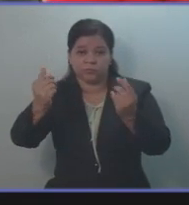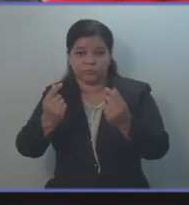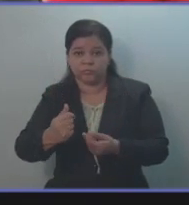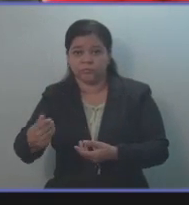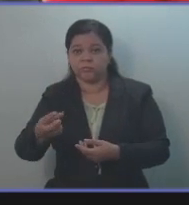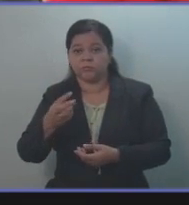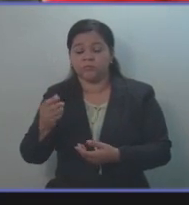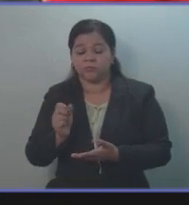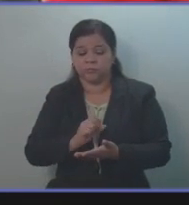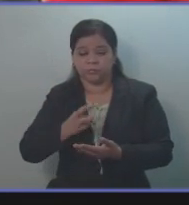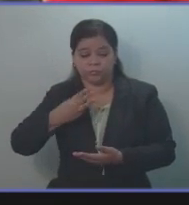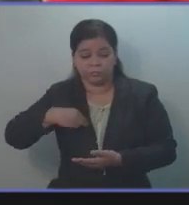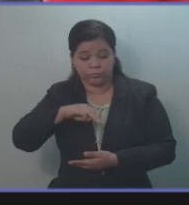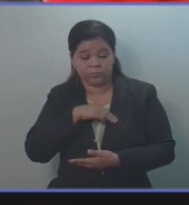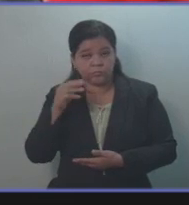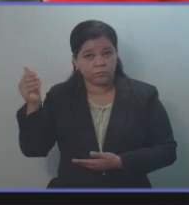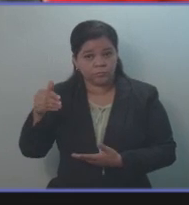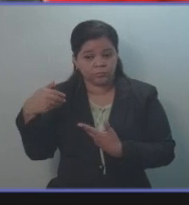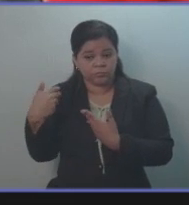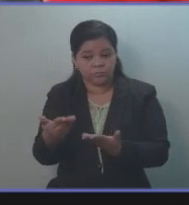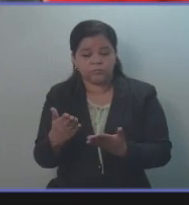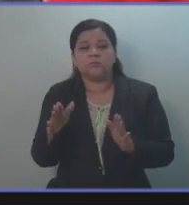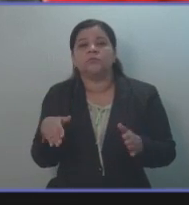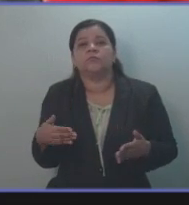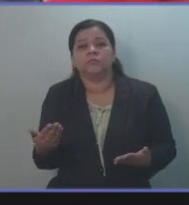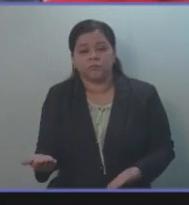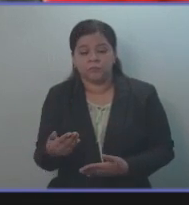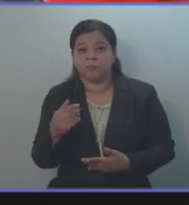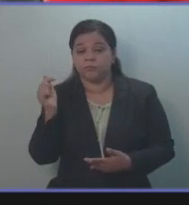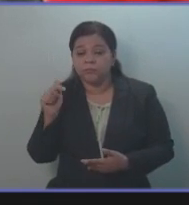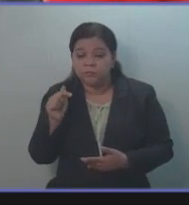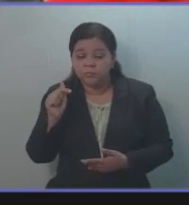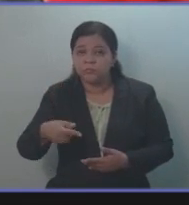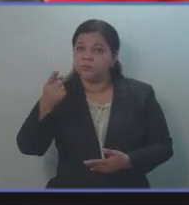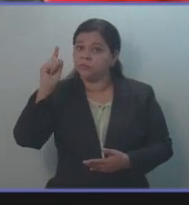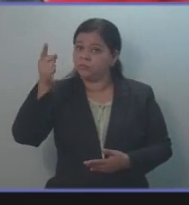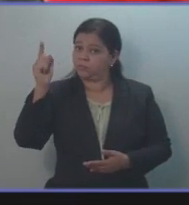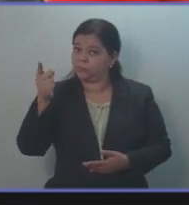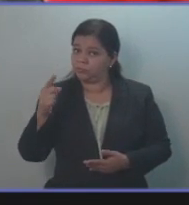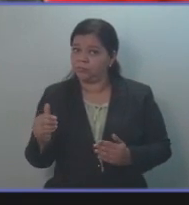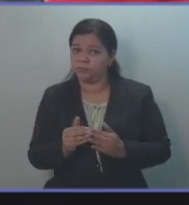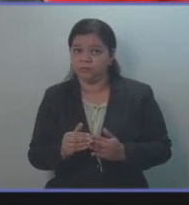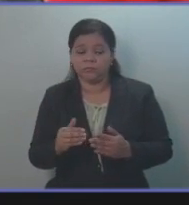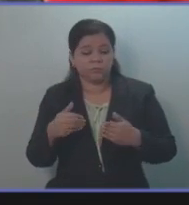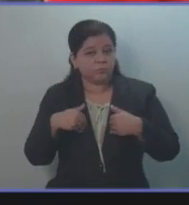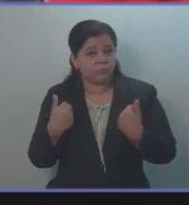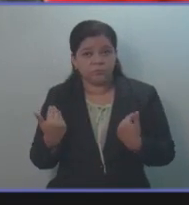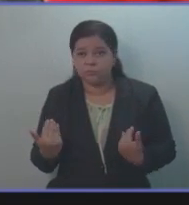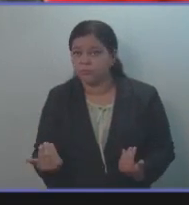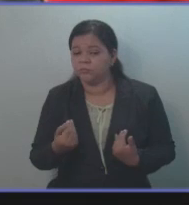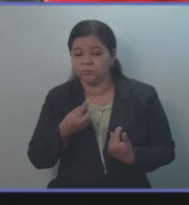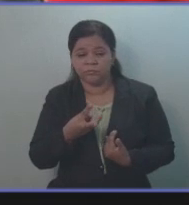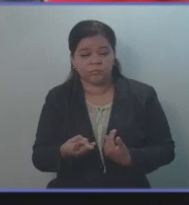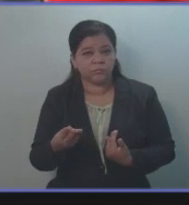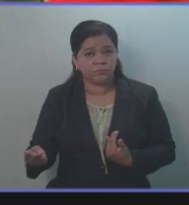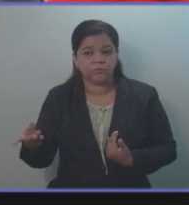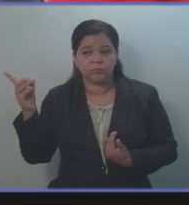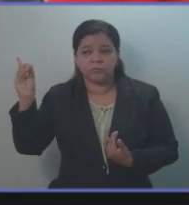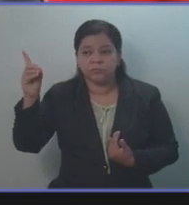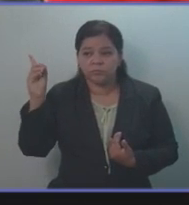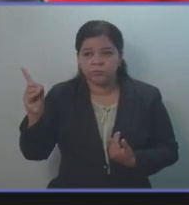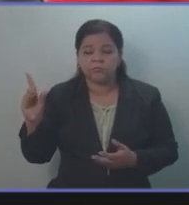parte del Ministerio de Educación. En consecuencia, los estudiantes y docentes no han contado con el material didáctico y